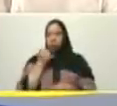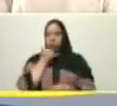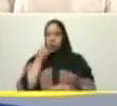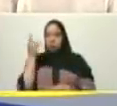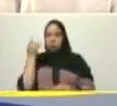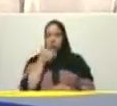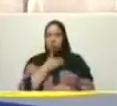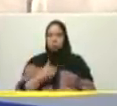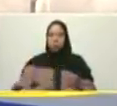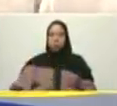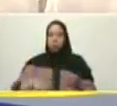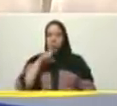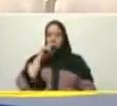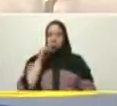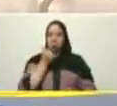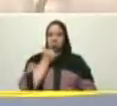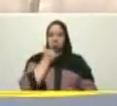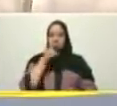está llegando a cuatro millones